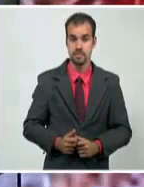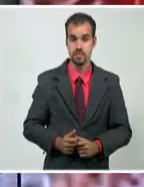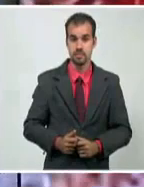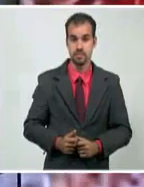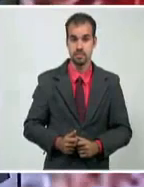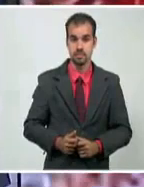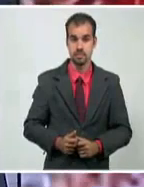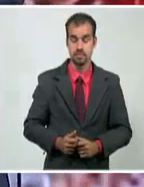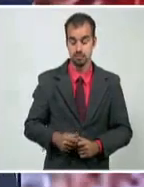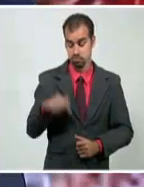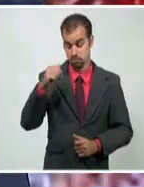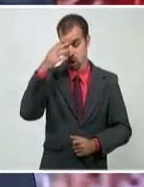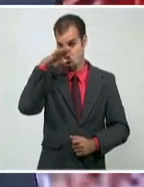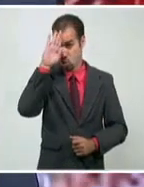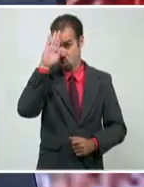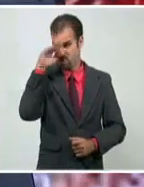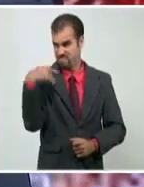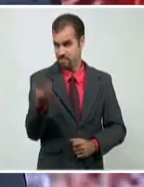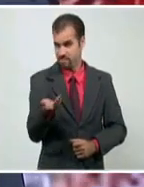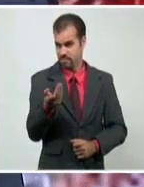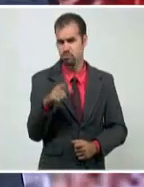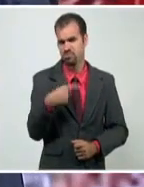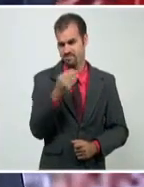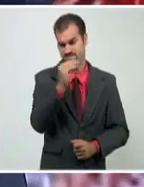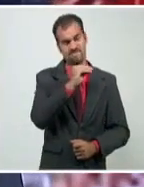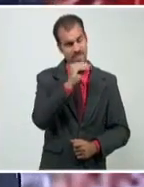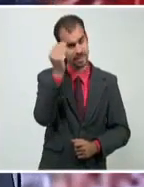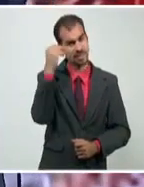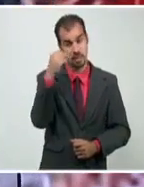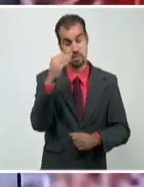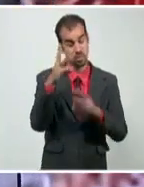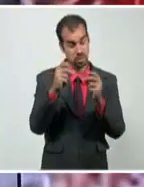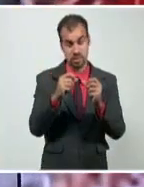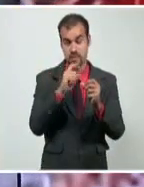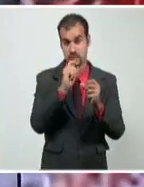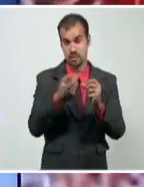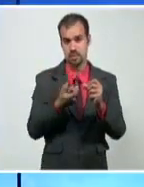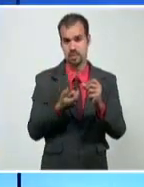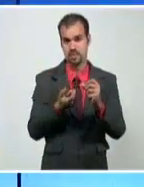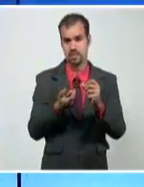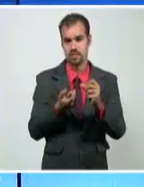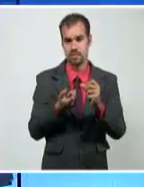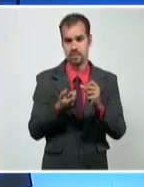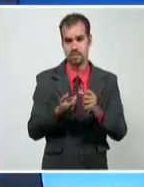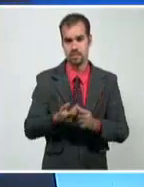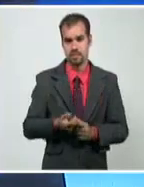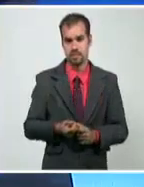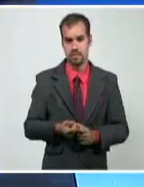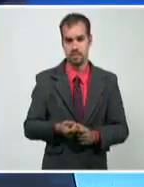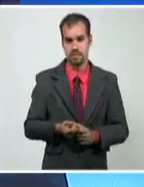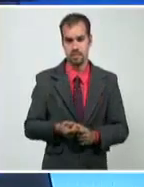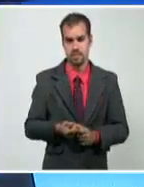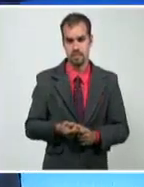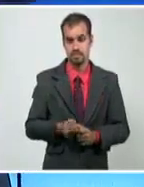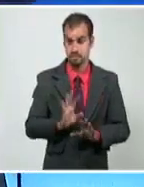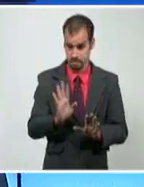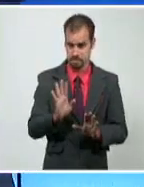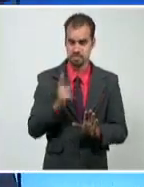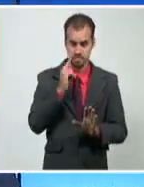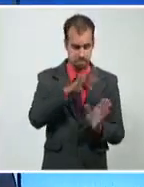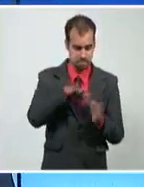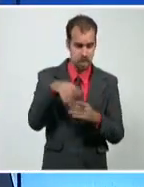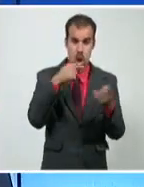conocemos y lo sentimos. Sentimos muy bien esos datos. Eso no es todo. Hoy, esta persona se une